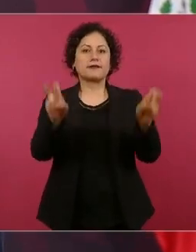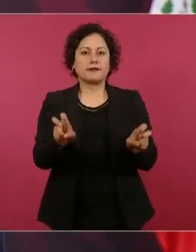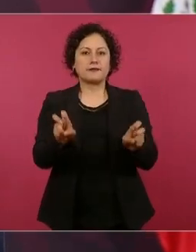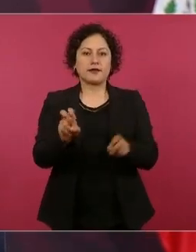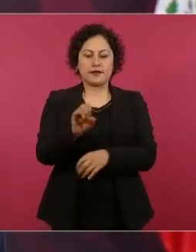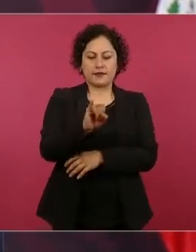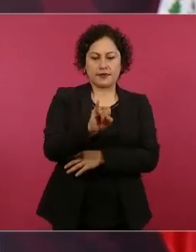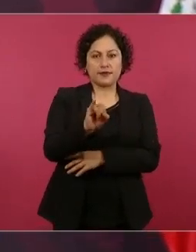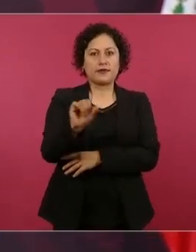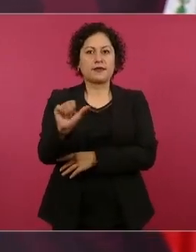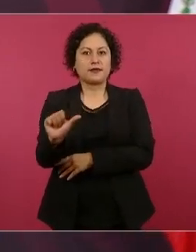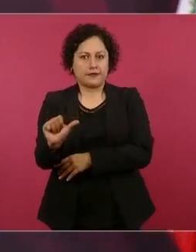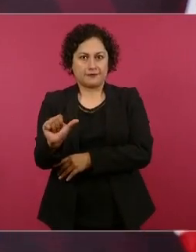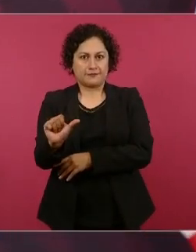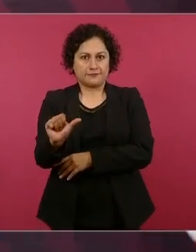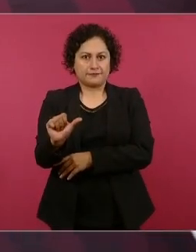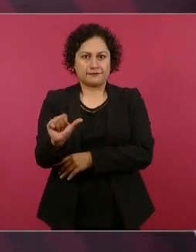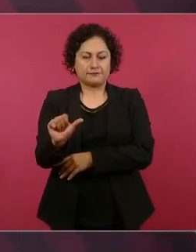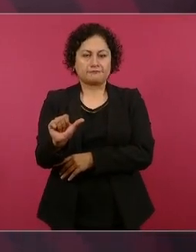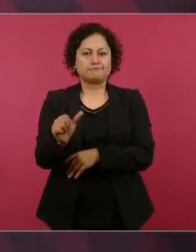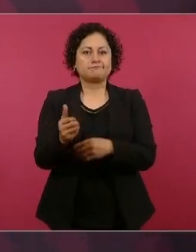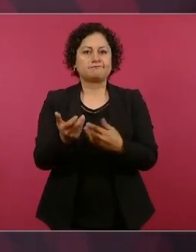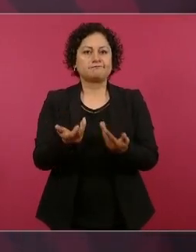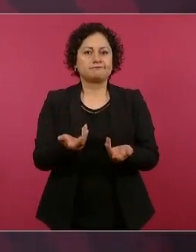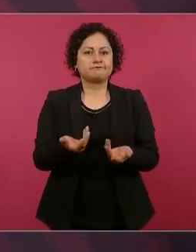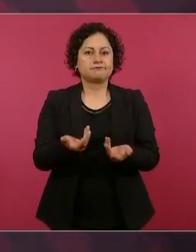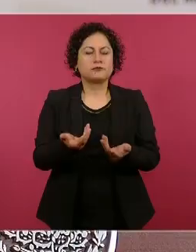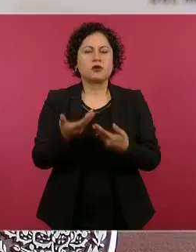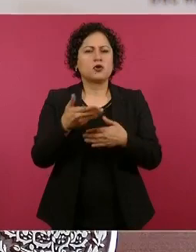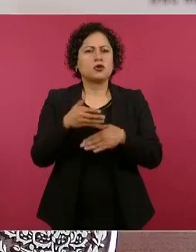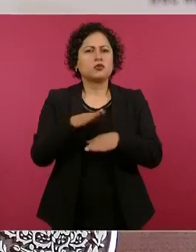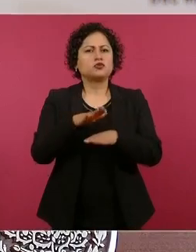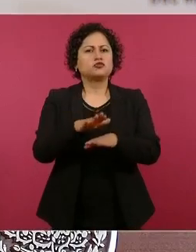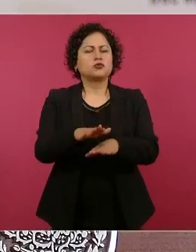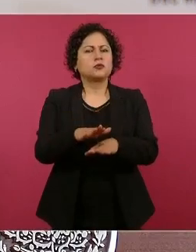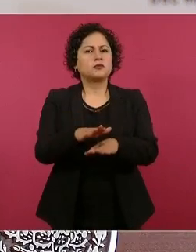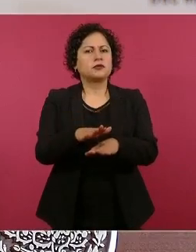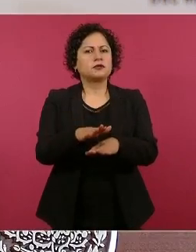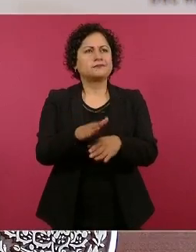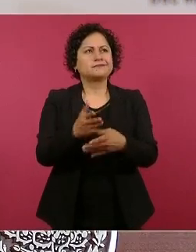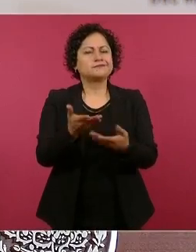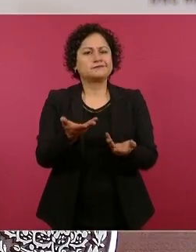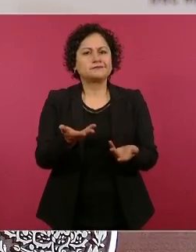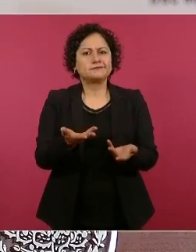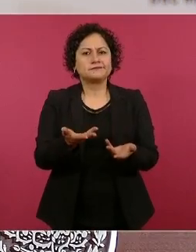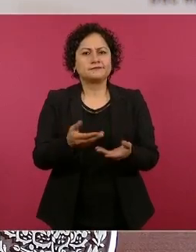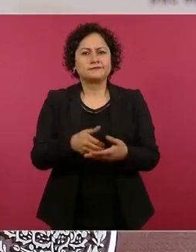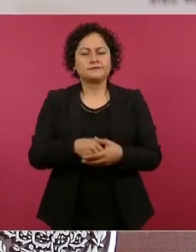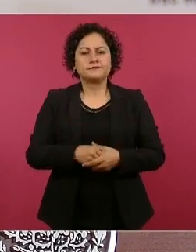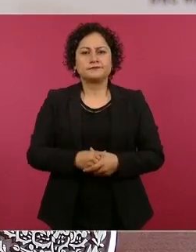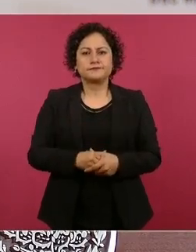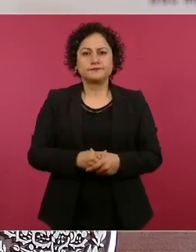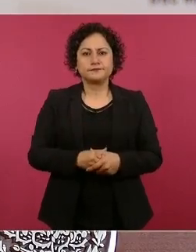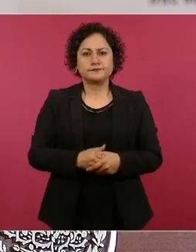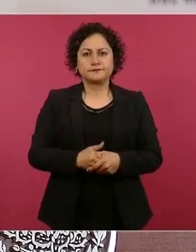de cómo pueden